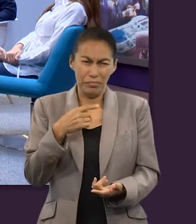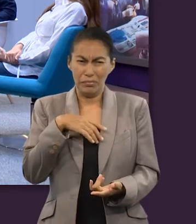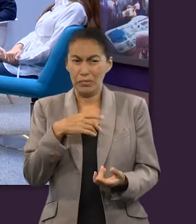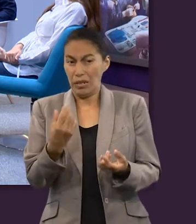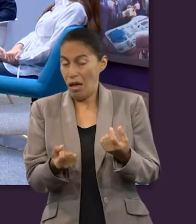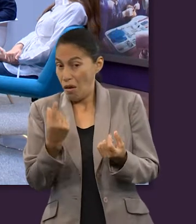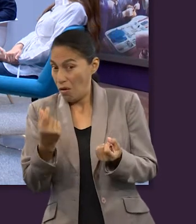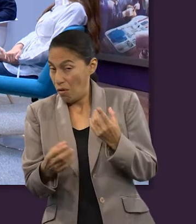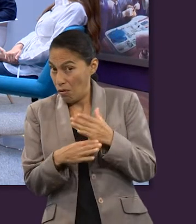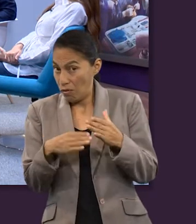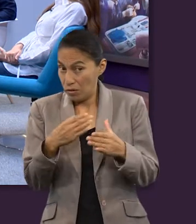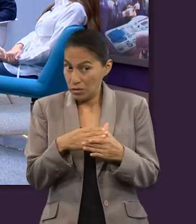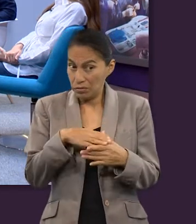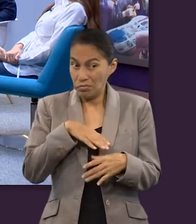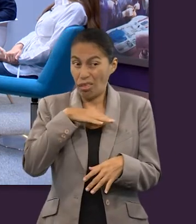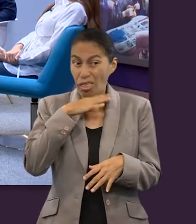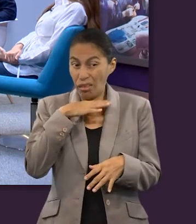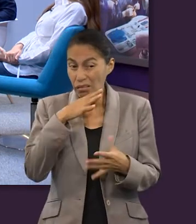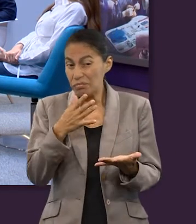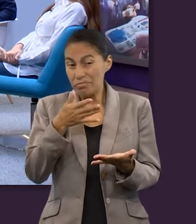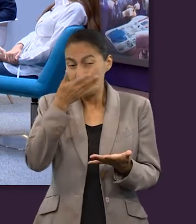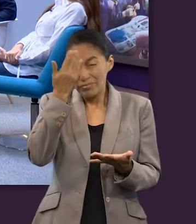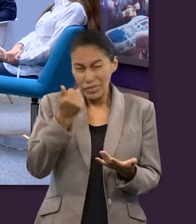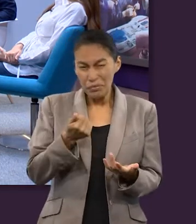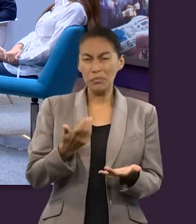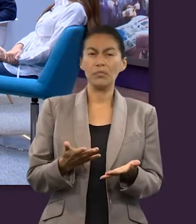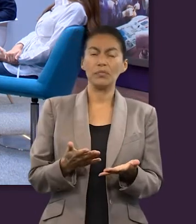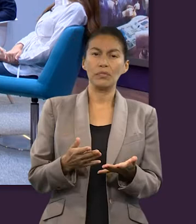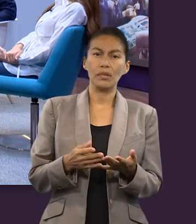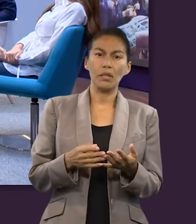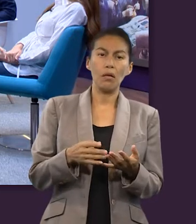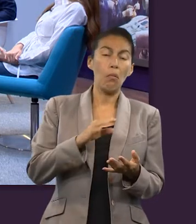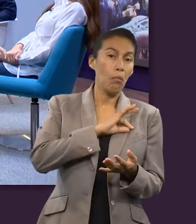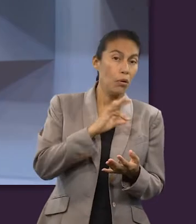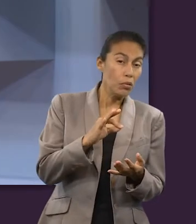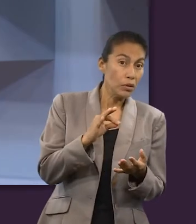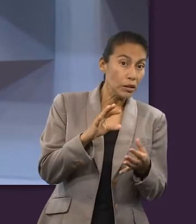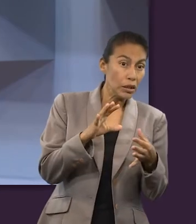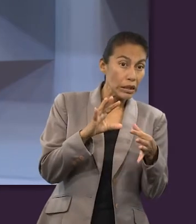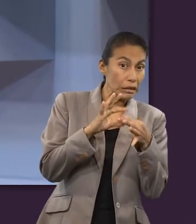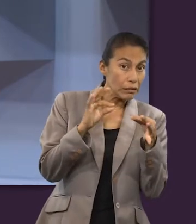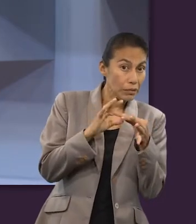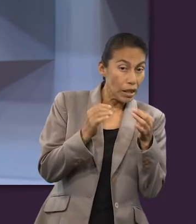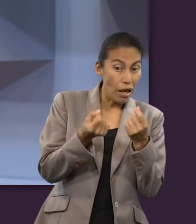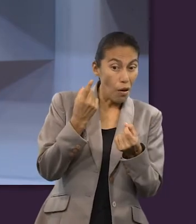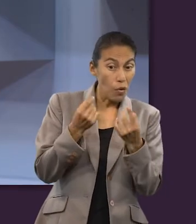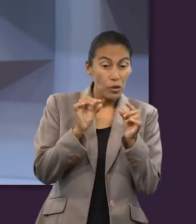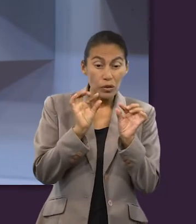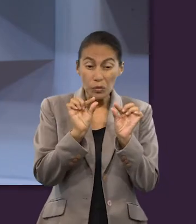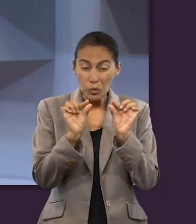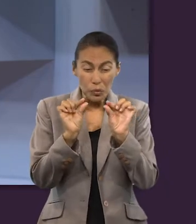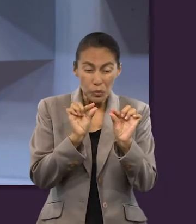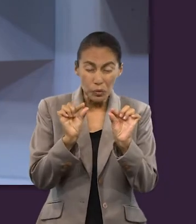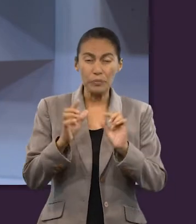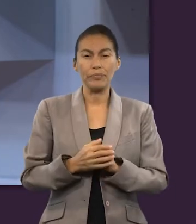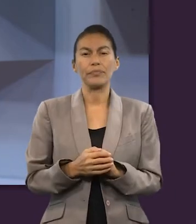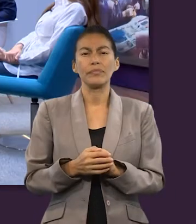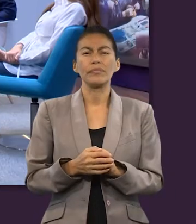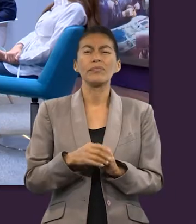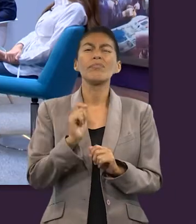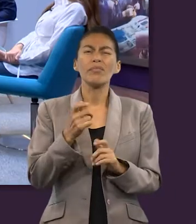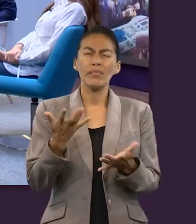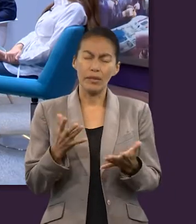aspectos que tal vez en el contexto nos podrían ampliar o dar detalles que se nos pueden pasar de pronto por alto.